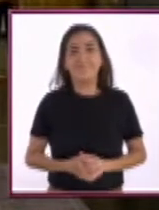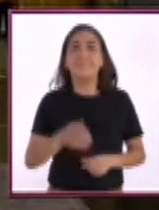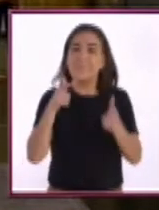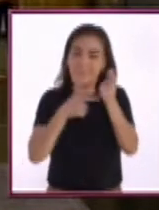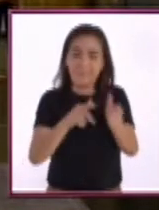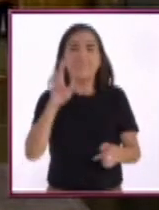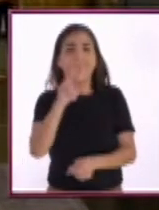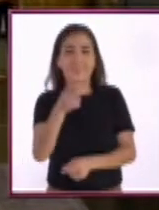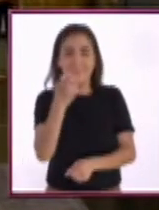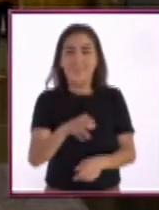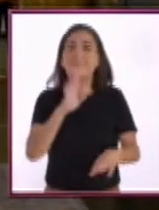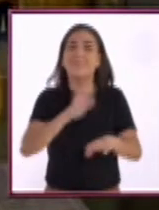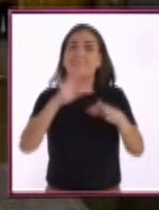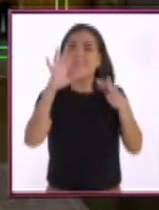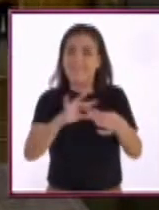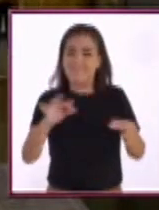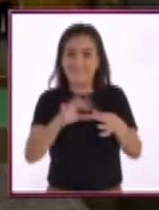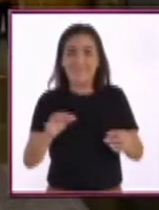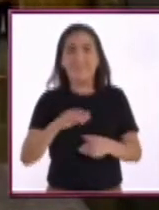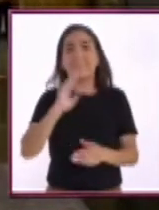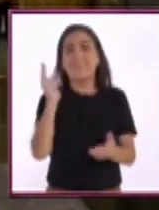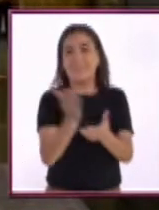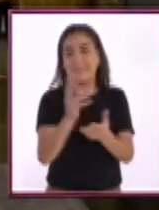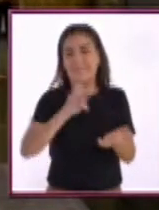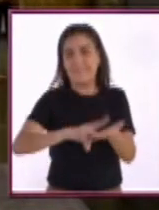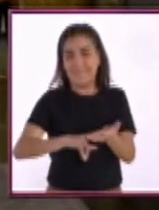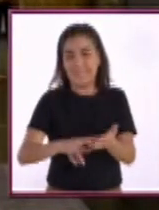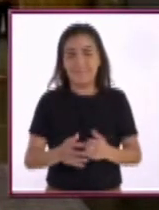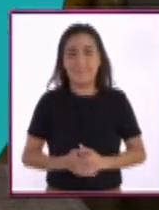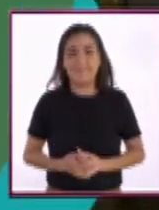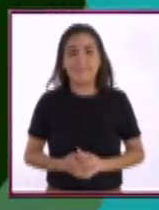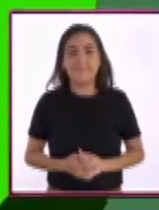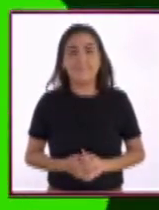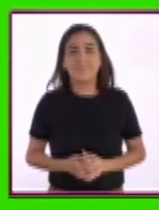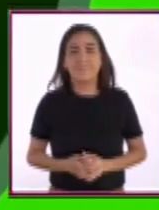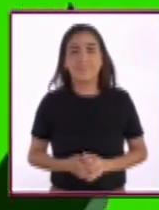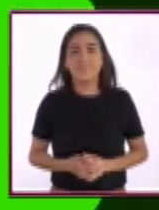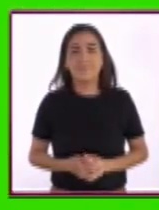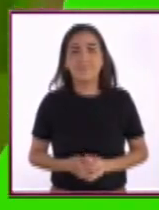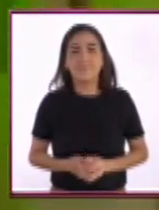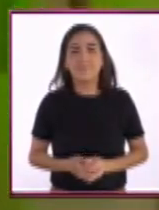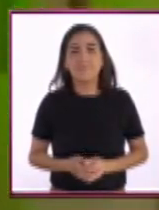Muchas gracias. Muchísimas gracias. Quédense con nosotros porque todavía tenemos más en este episodio de Agenda Verde.